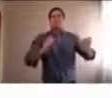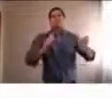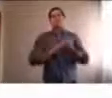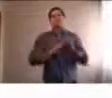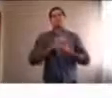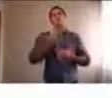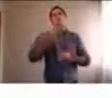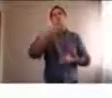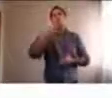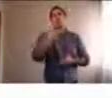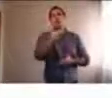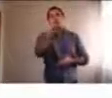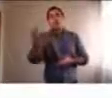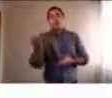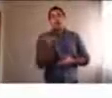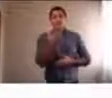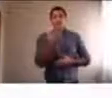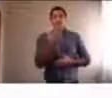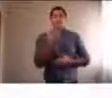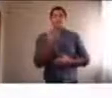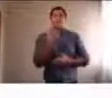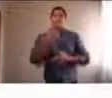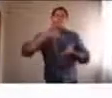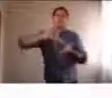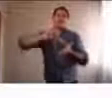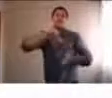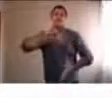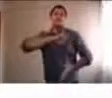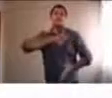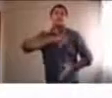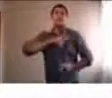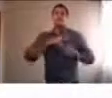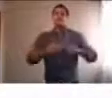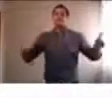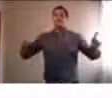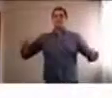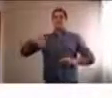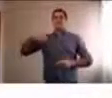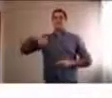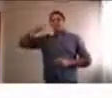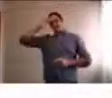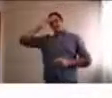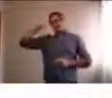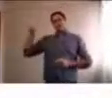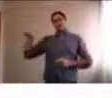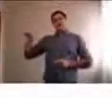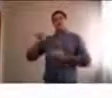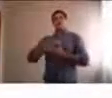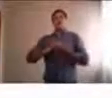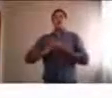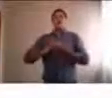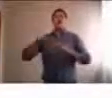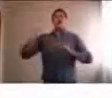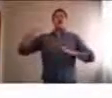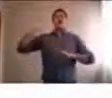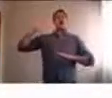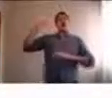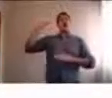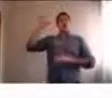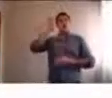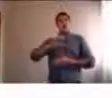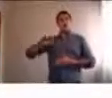un proceso diferente al nuestro. Argentina optó desde el principio cuando llegaban las noticias de Europa